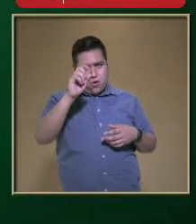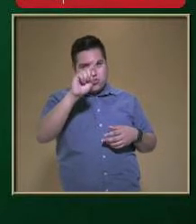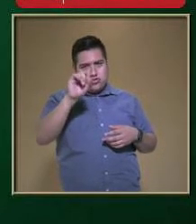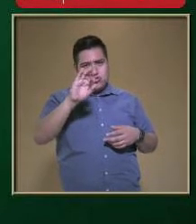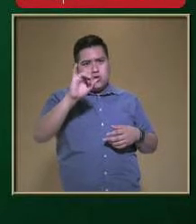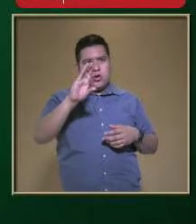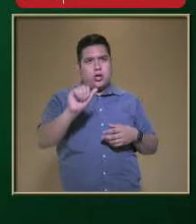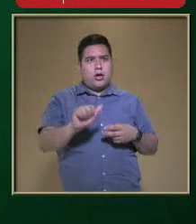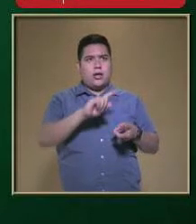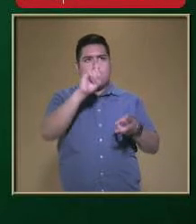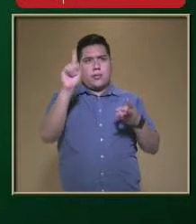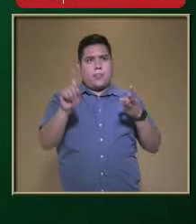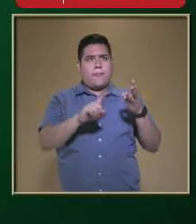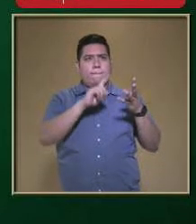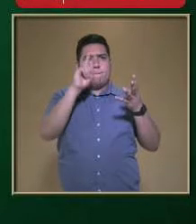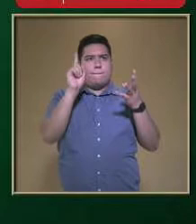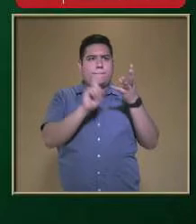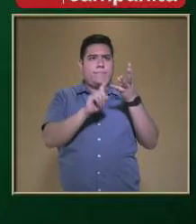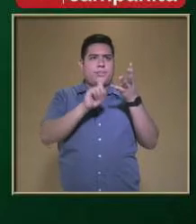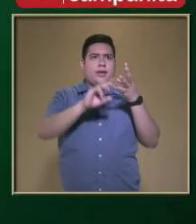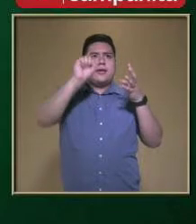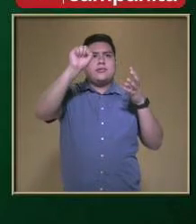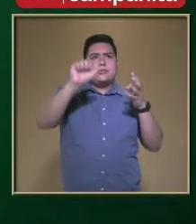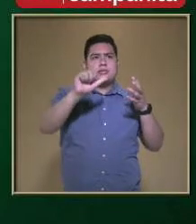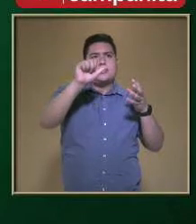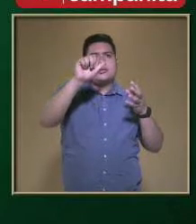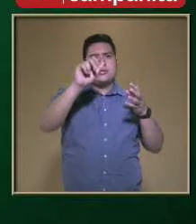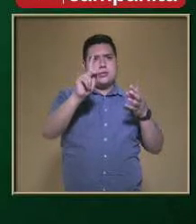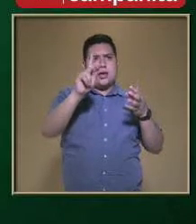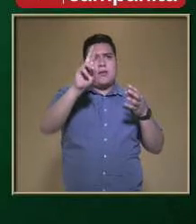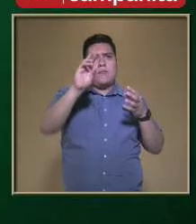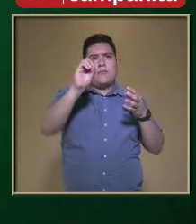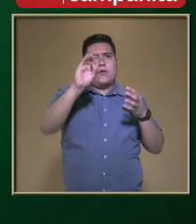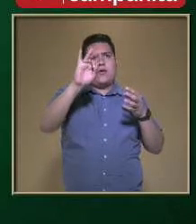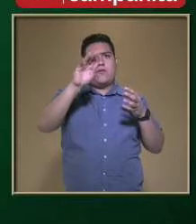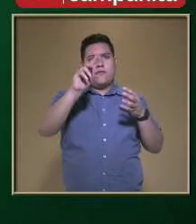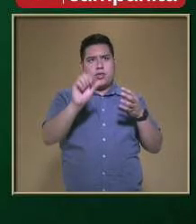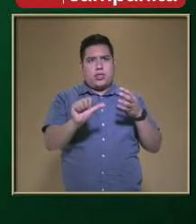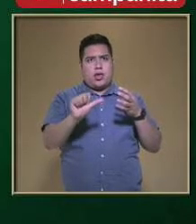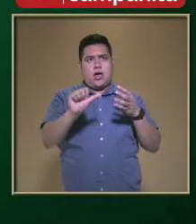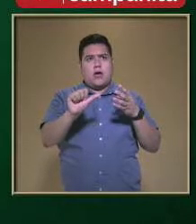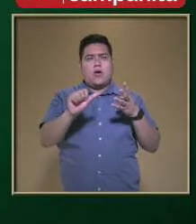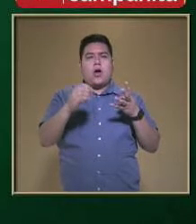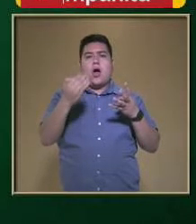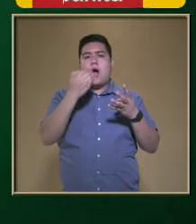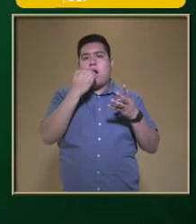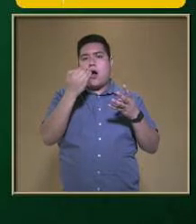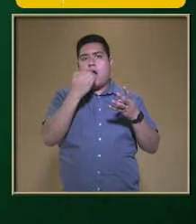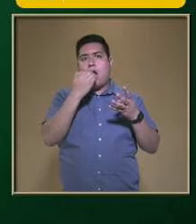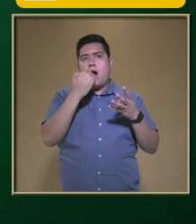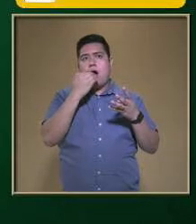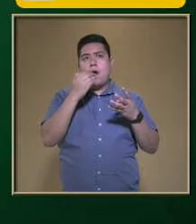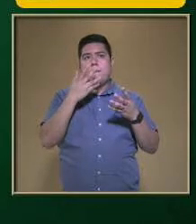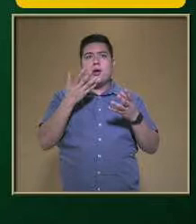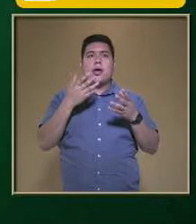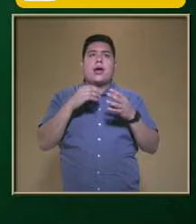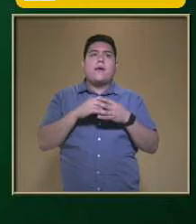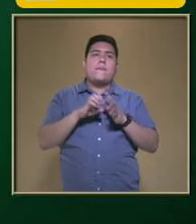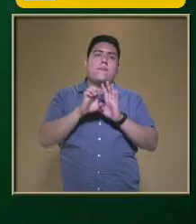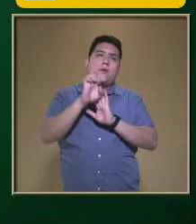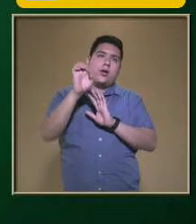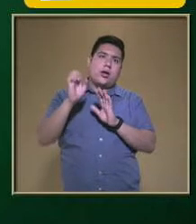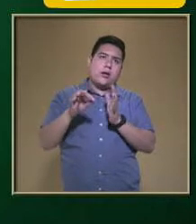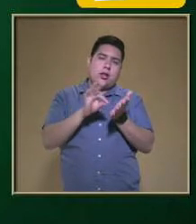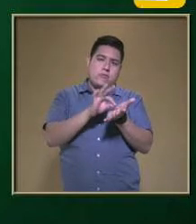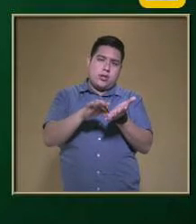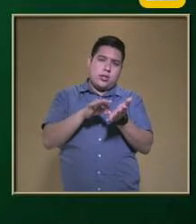Perdón Dentro de la nutrición Saprófita Los que llevan Una alimentación Una dieta De materia En descomposición Como ejemplo Tenemos